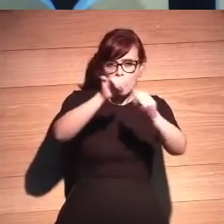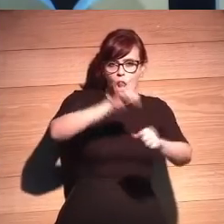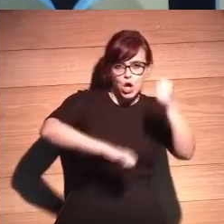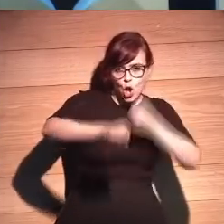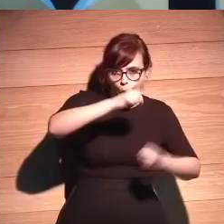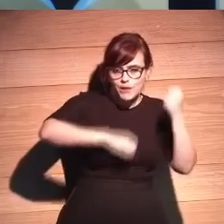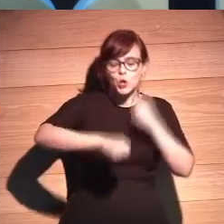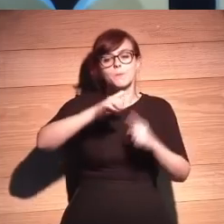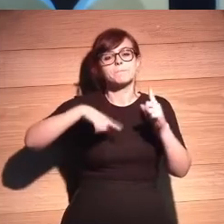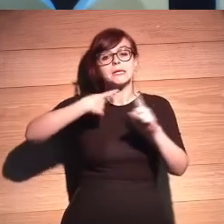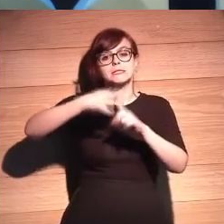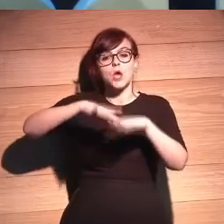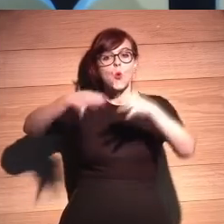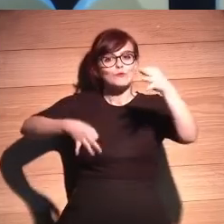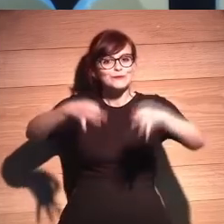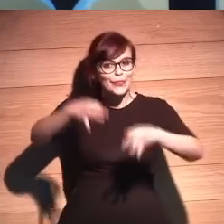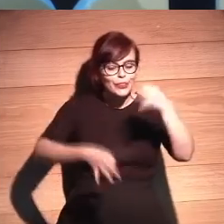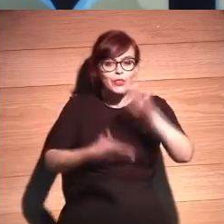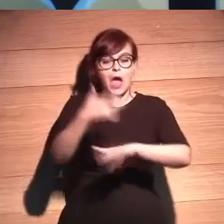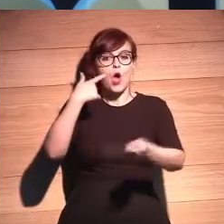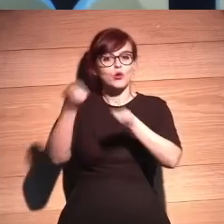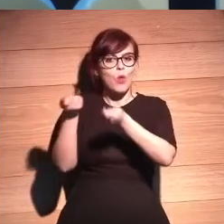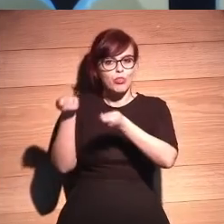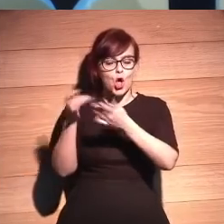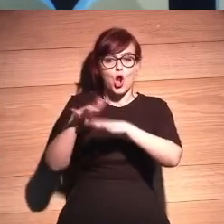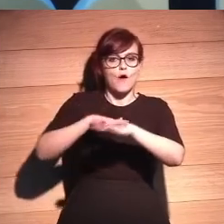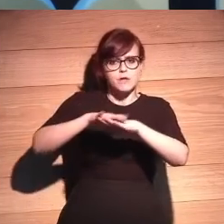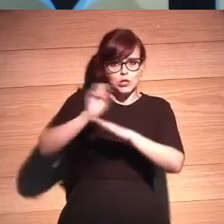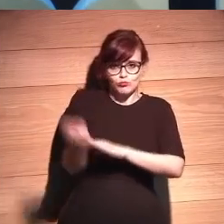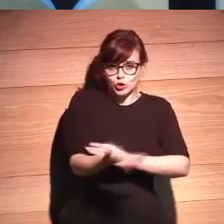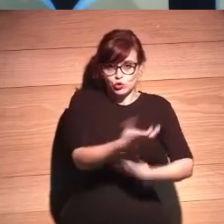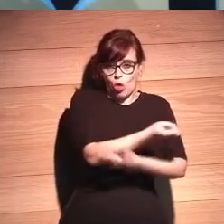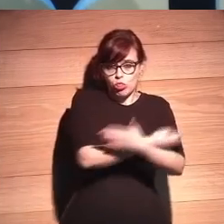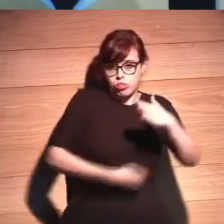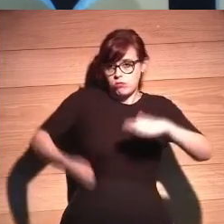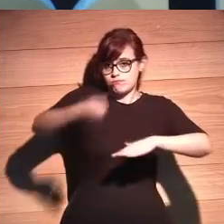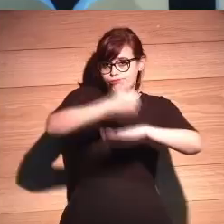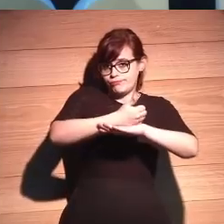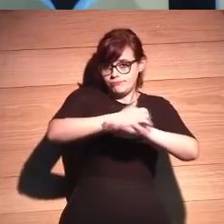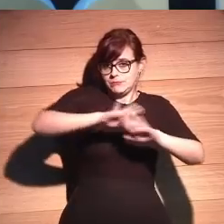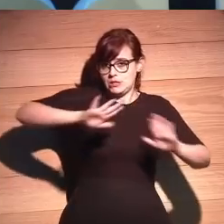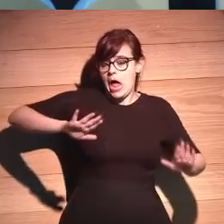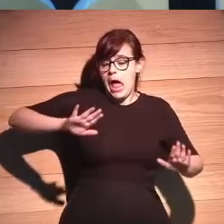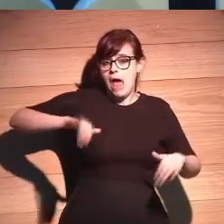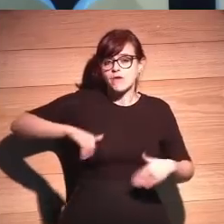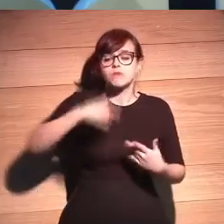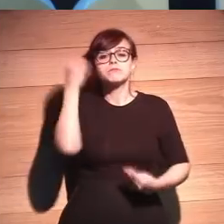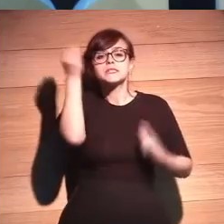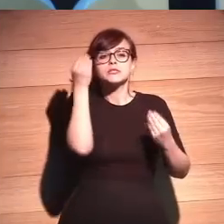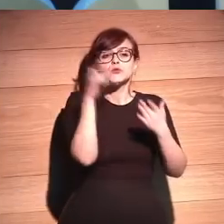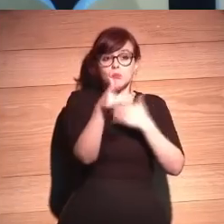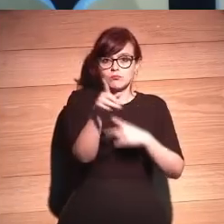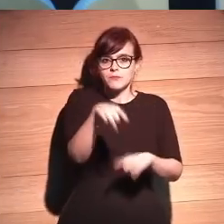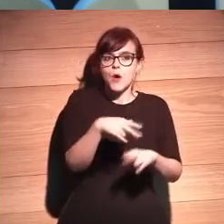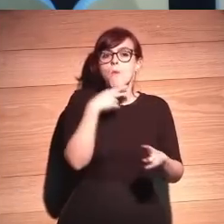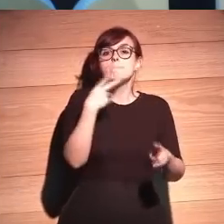económicos, de justicia, de regulación, de gobierno, etcétera. ¿Crees que llegaremos a un momento de Un